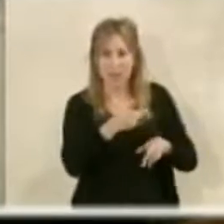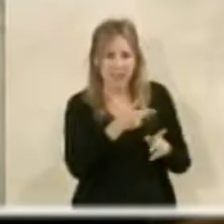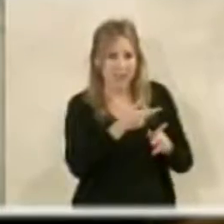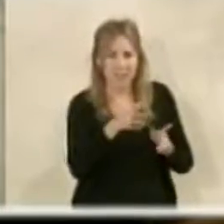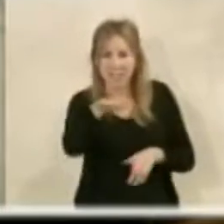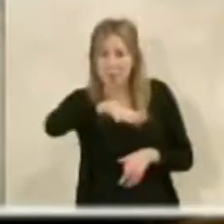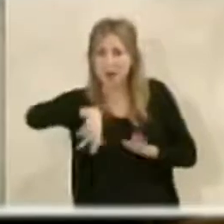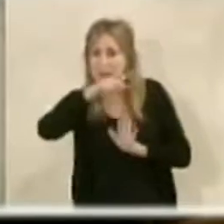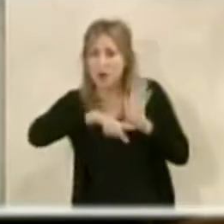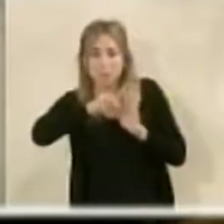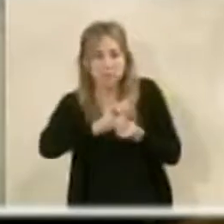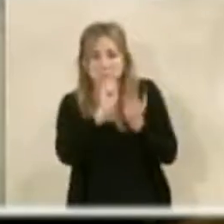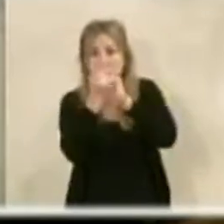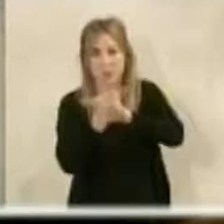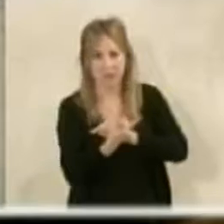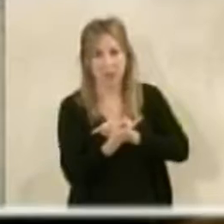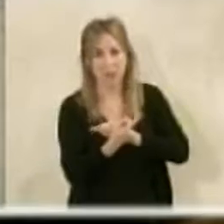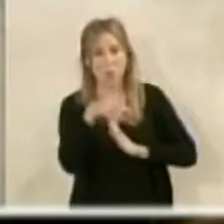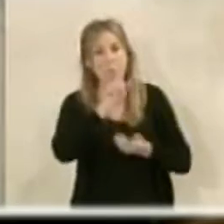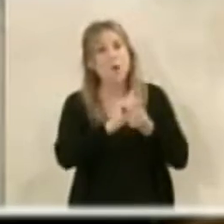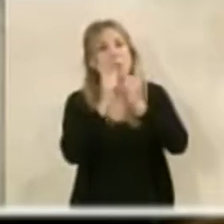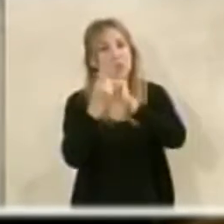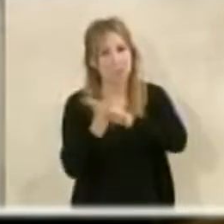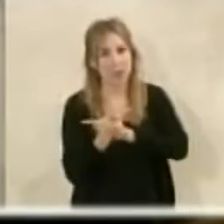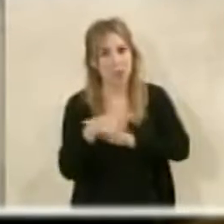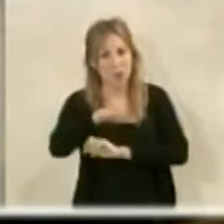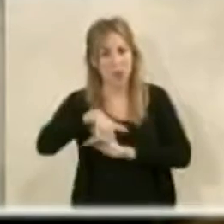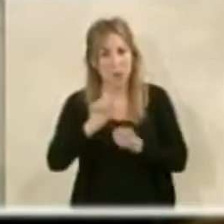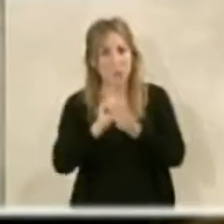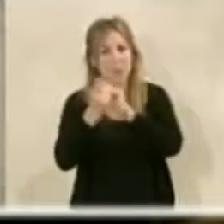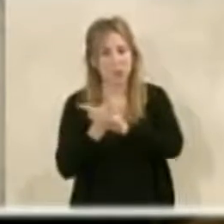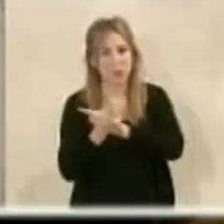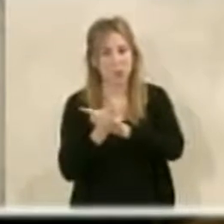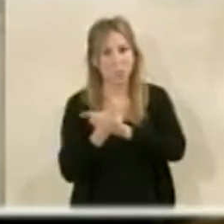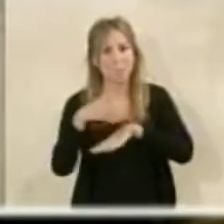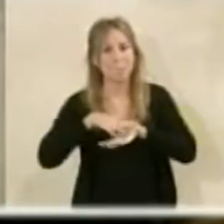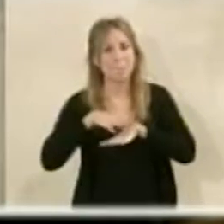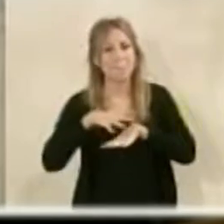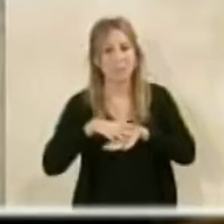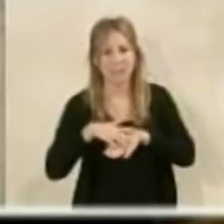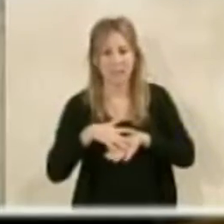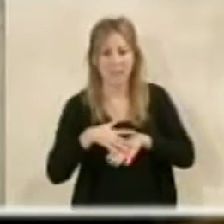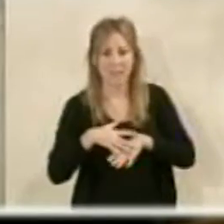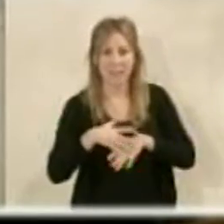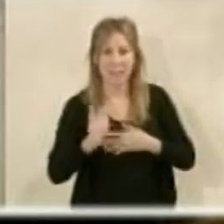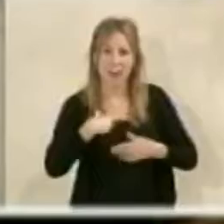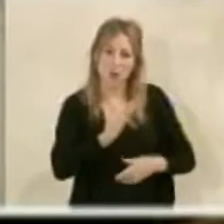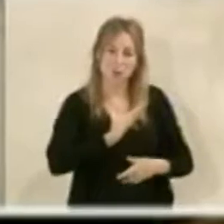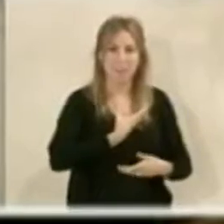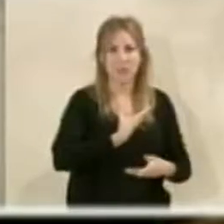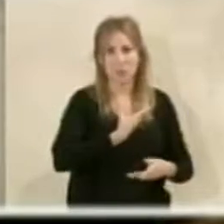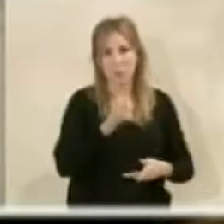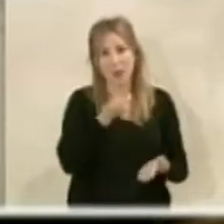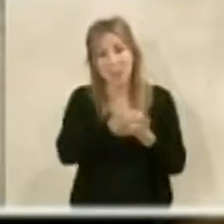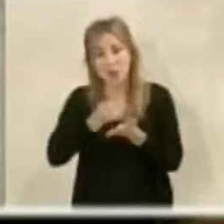aquella parcela comercial. Es una modificación que se hizo para posibilitar el cobro por parte del Ayuntamiento, por